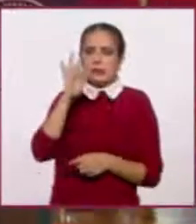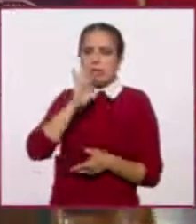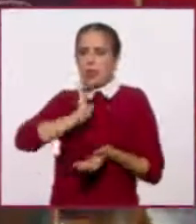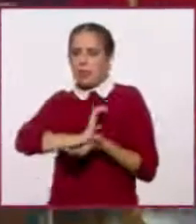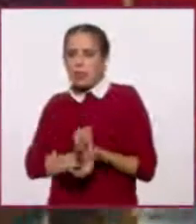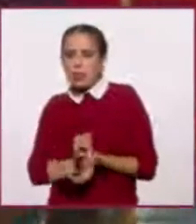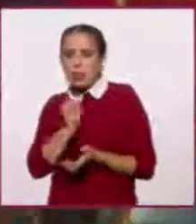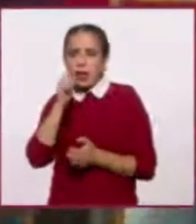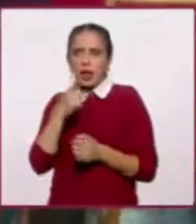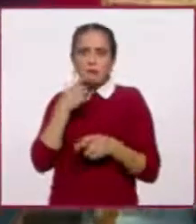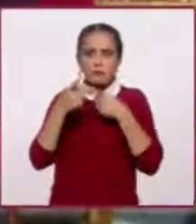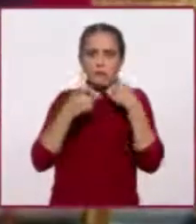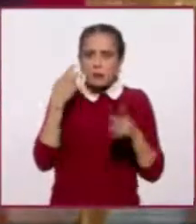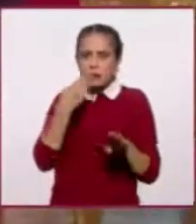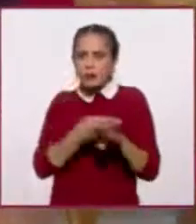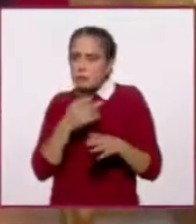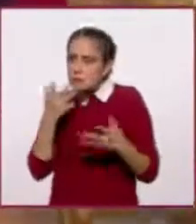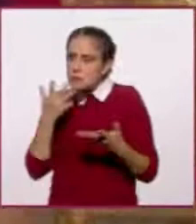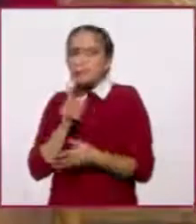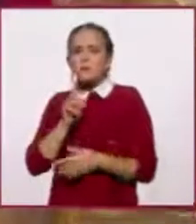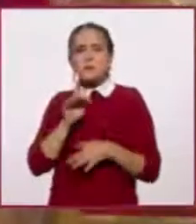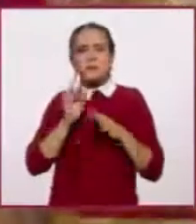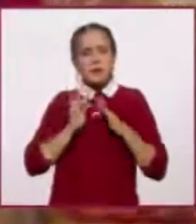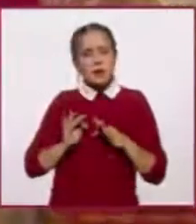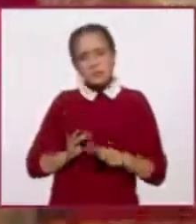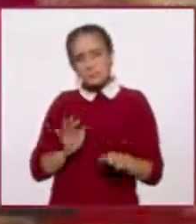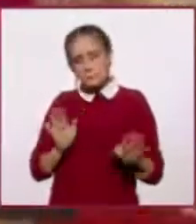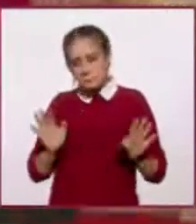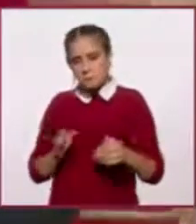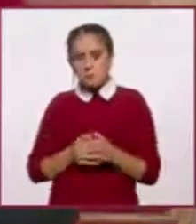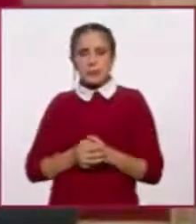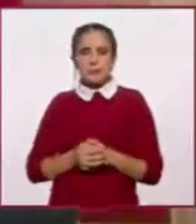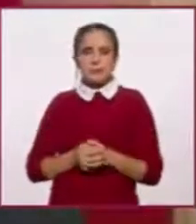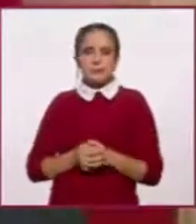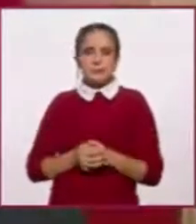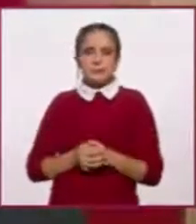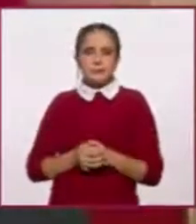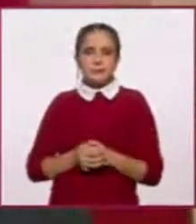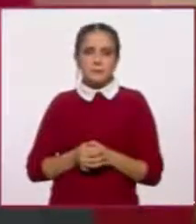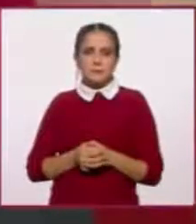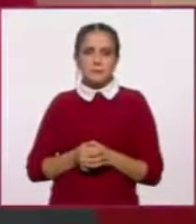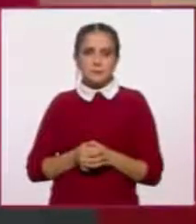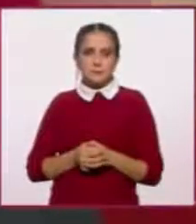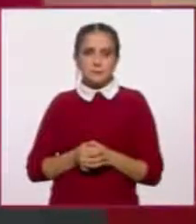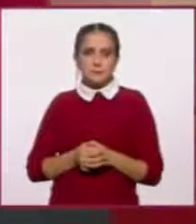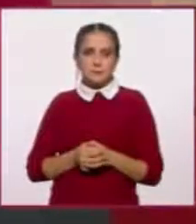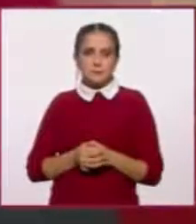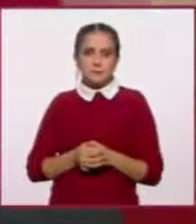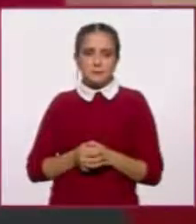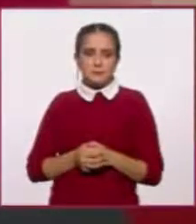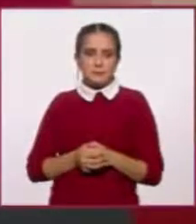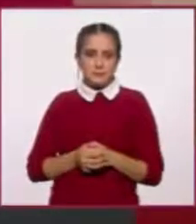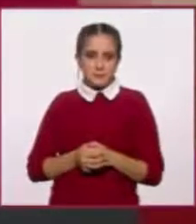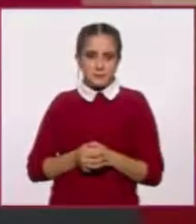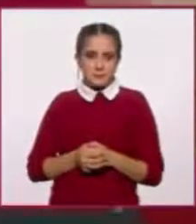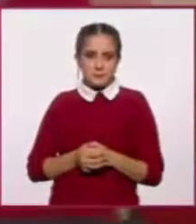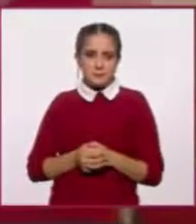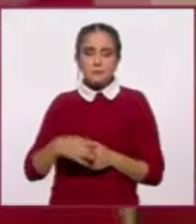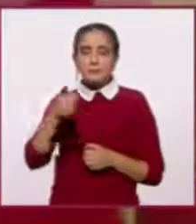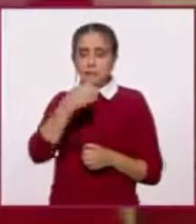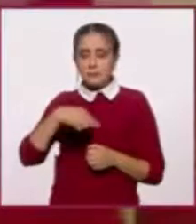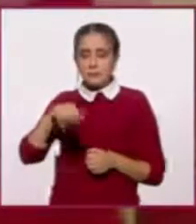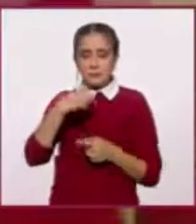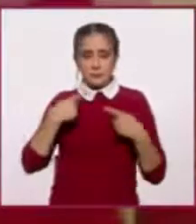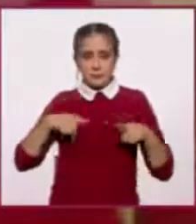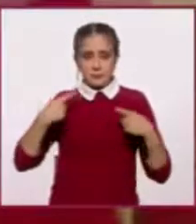nuevamente, como si no está por contar. Esto es el nivel de cercanía que quisieran los mexicanos